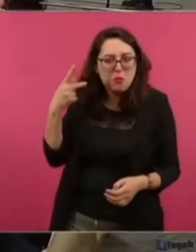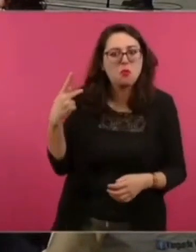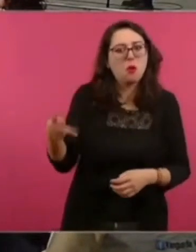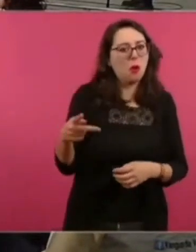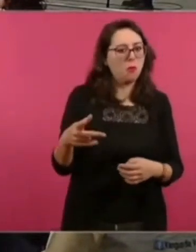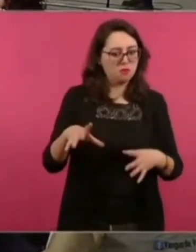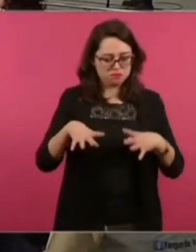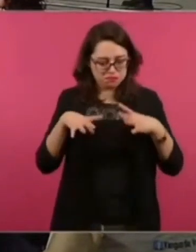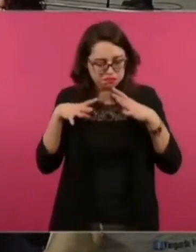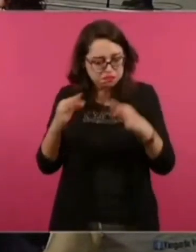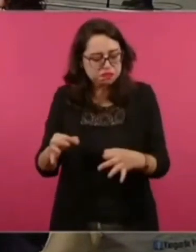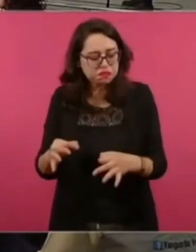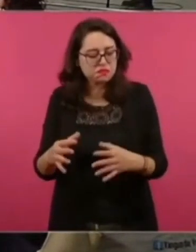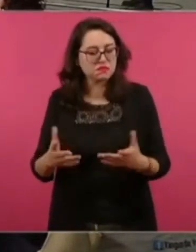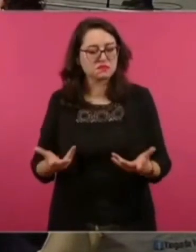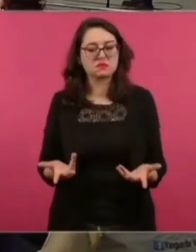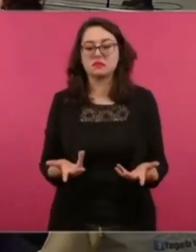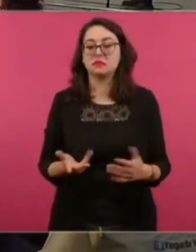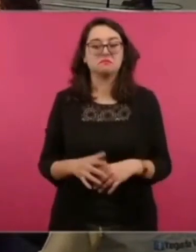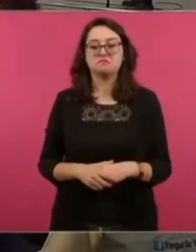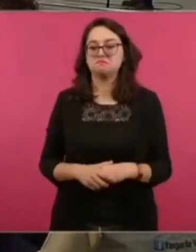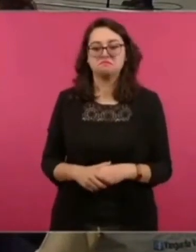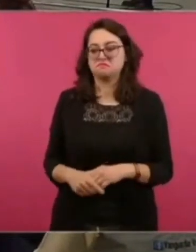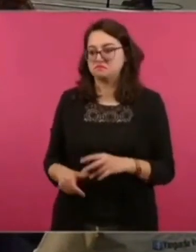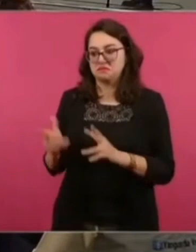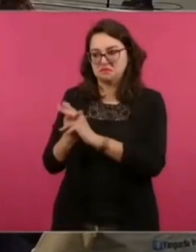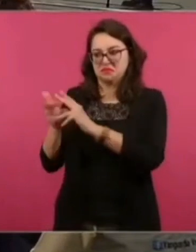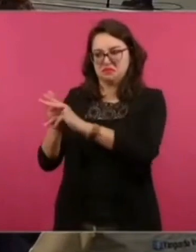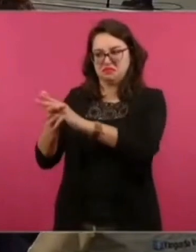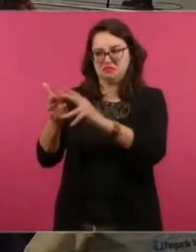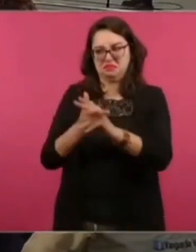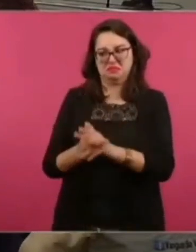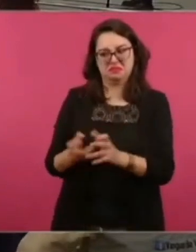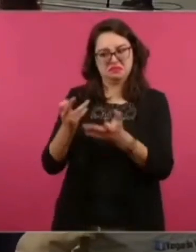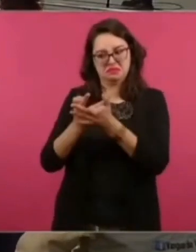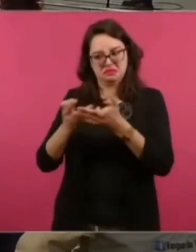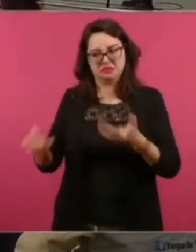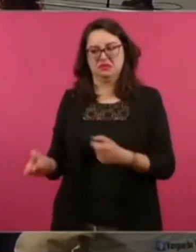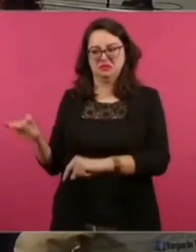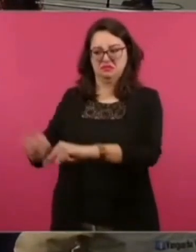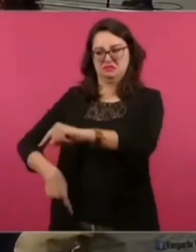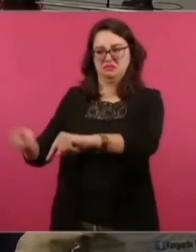y por eso había que quitárselas porque se adueñaban de las tierras